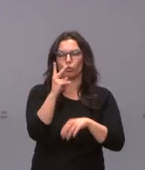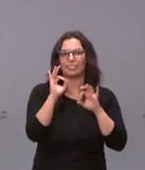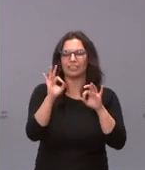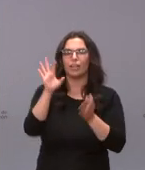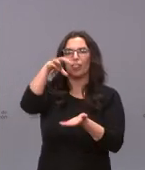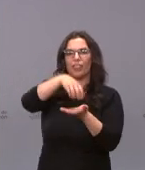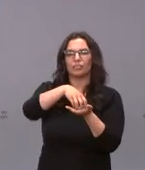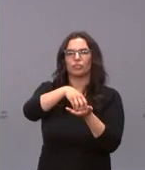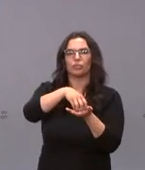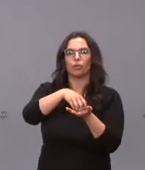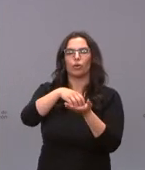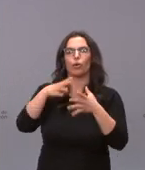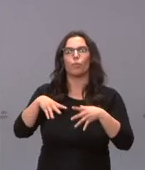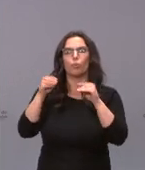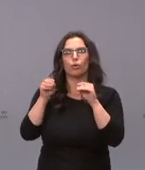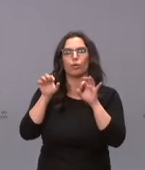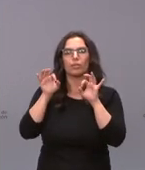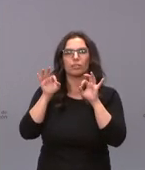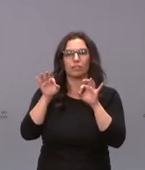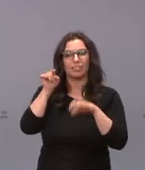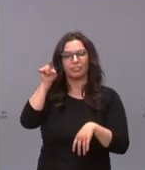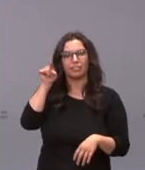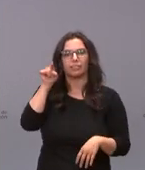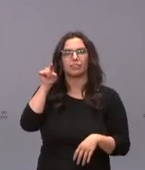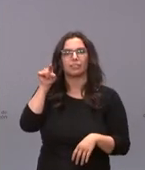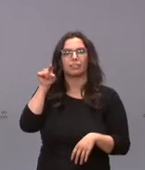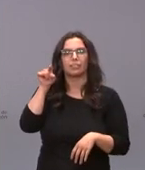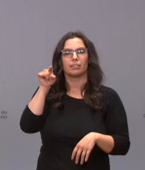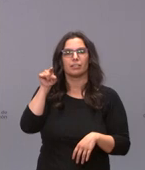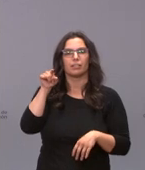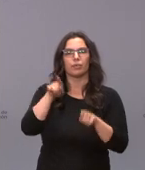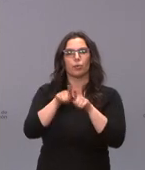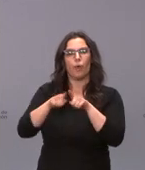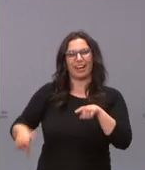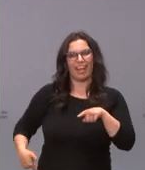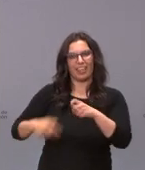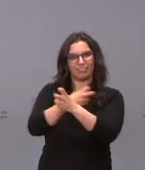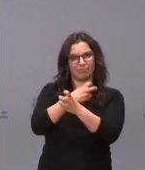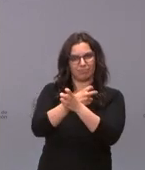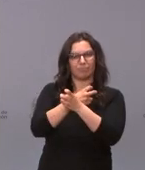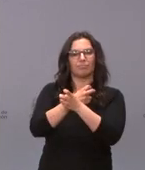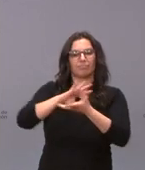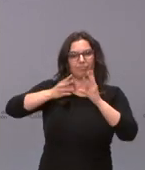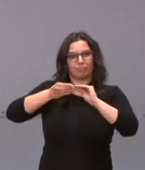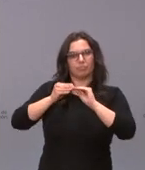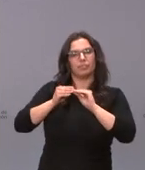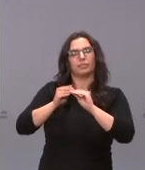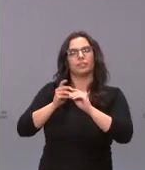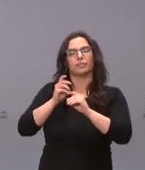centro burgalés está destinado a recibir prótesis de cadera y en el de León para